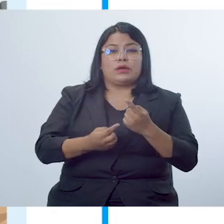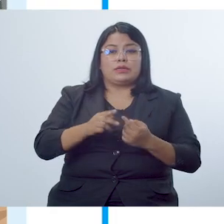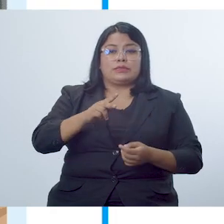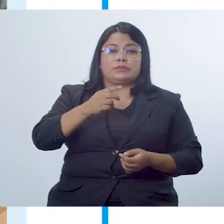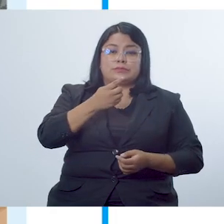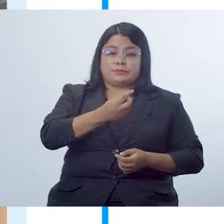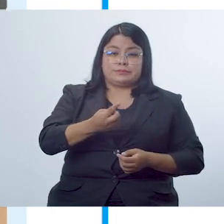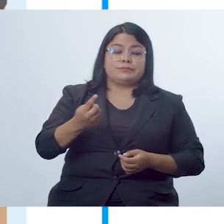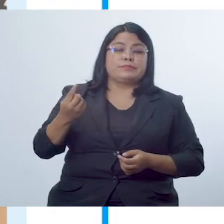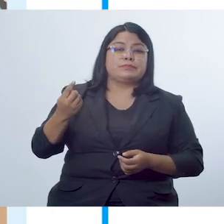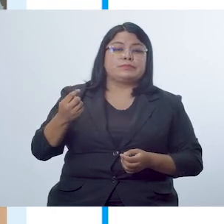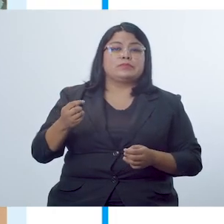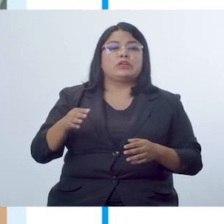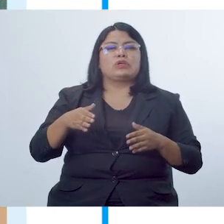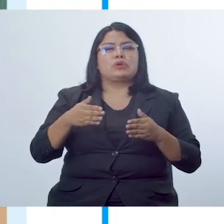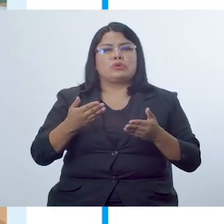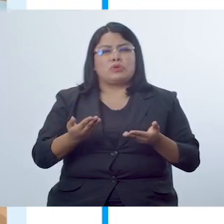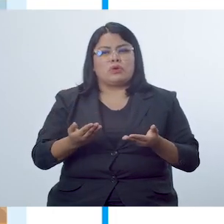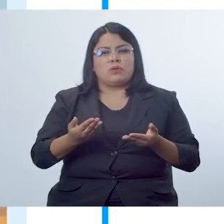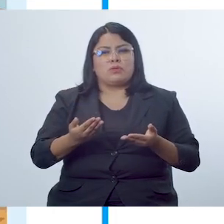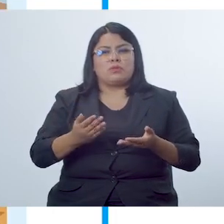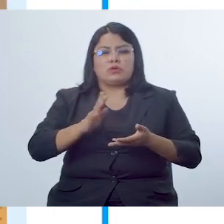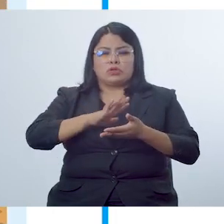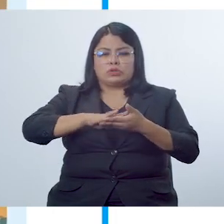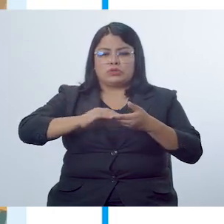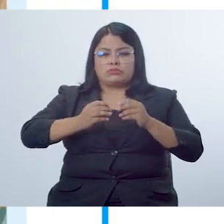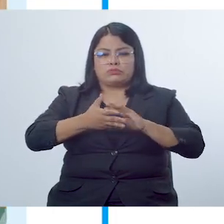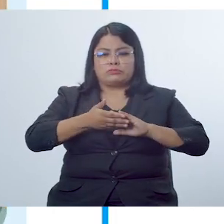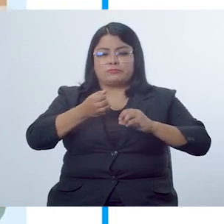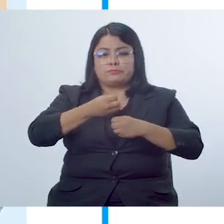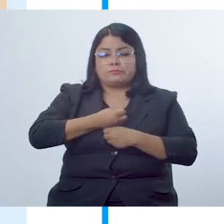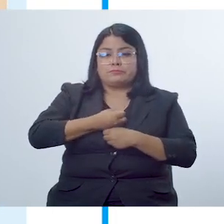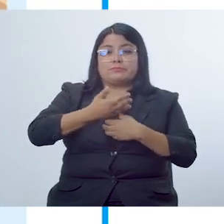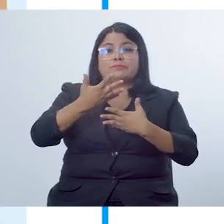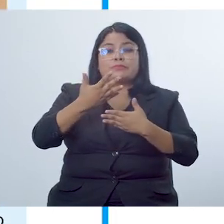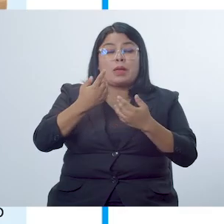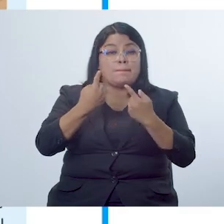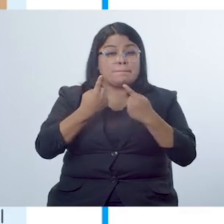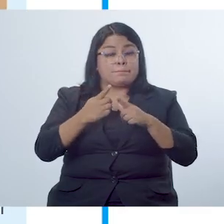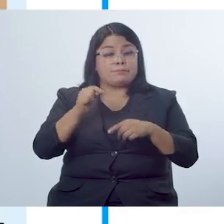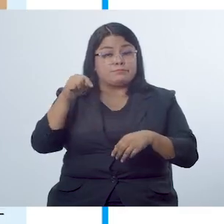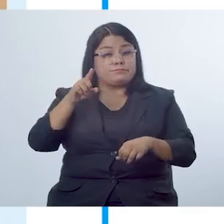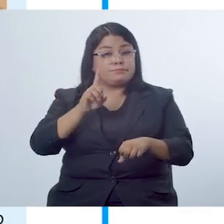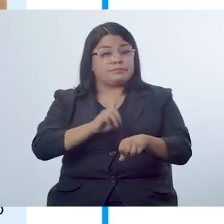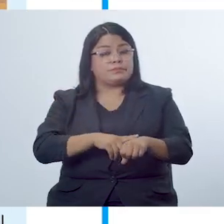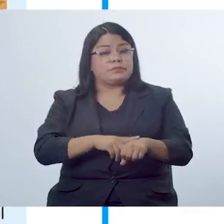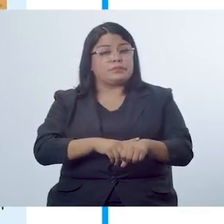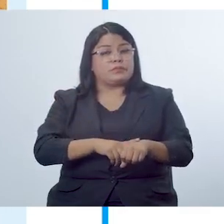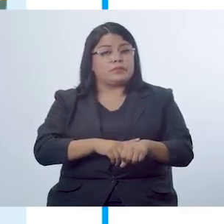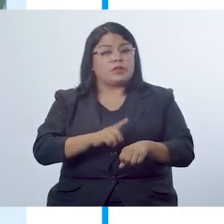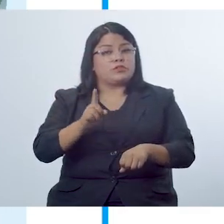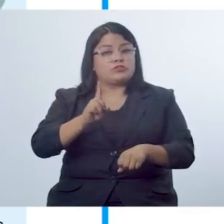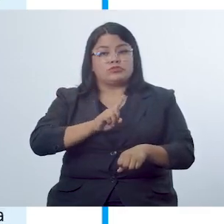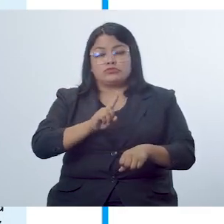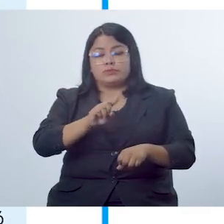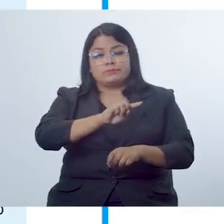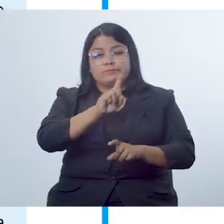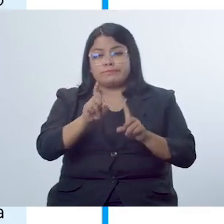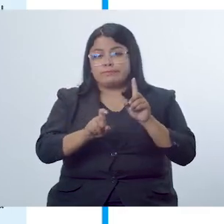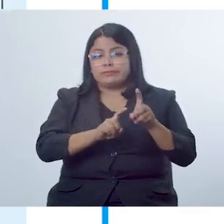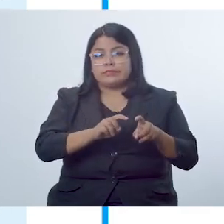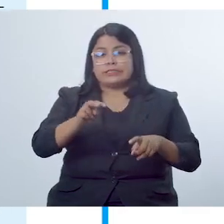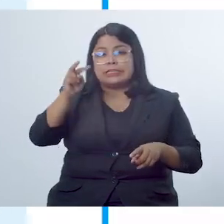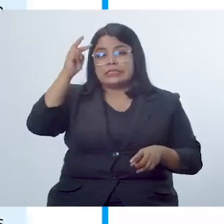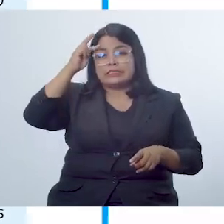cuáles son los personajes y cómo son contados estos relatos. Pero hasta este momento, no se le ha